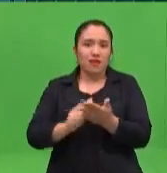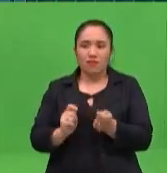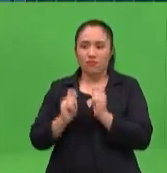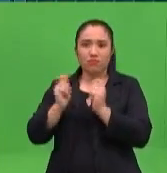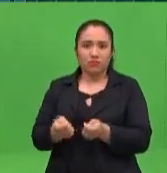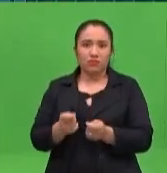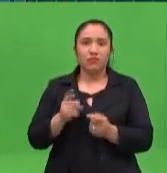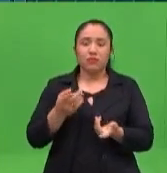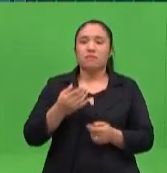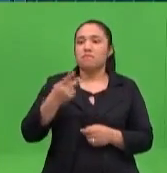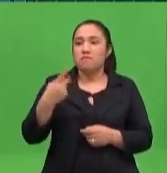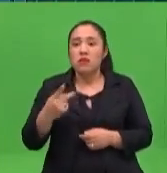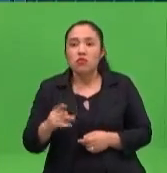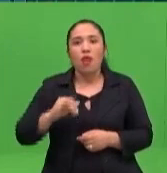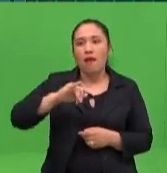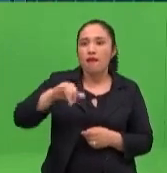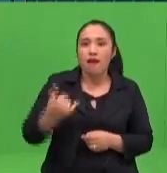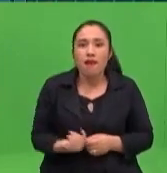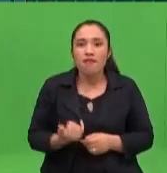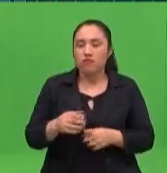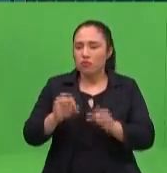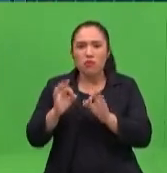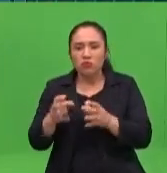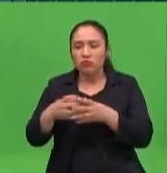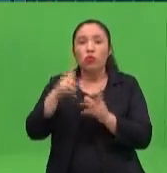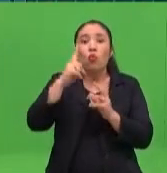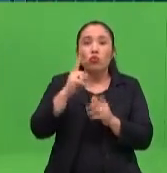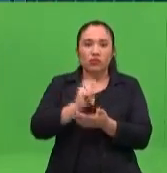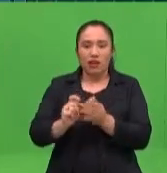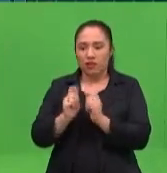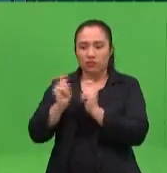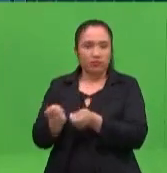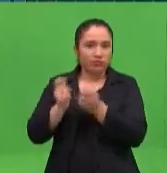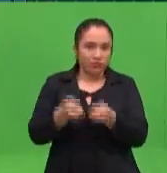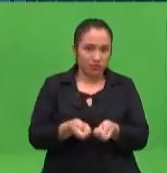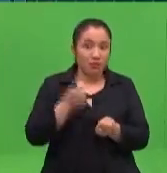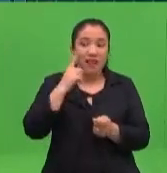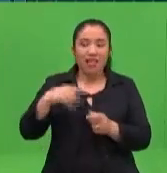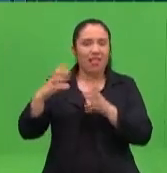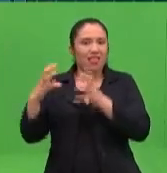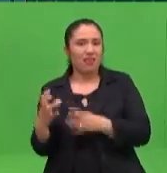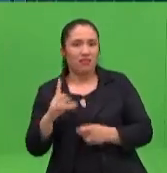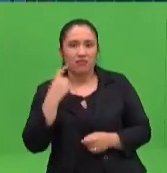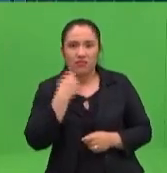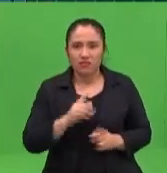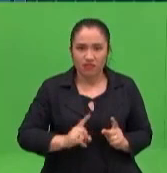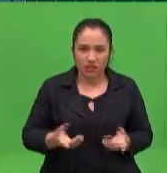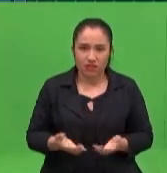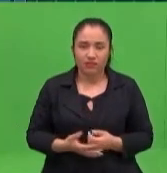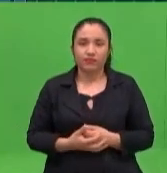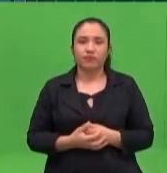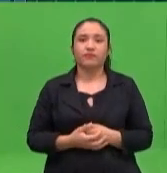preescolar. Ahora bien, desde el 18 vamos a tener otro espacio en donde vamos a estar alzando algunas